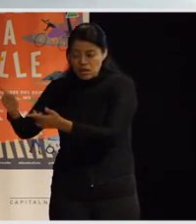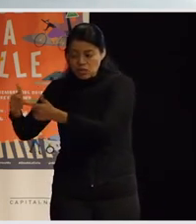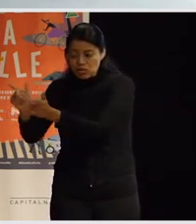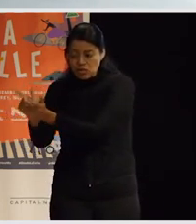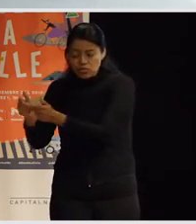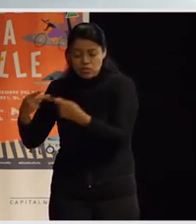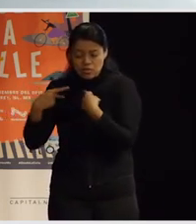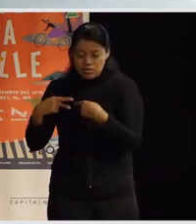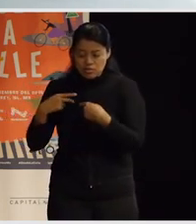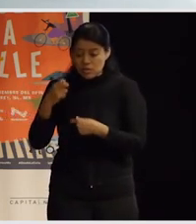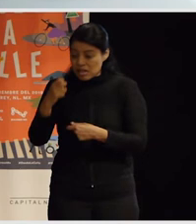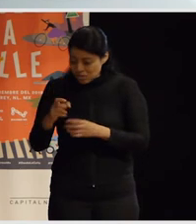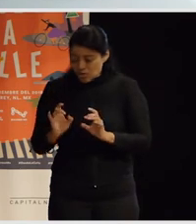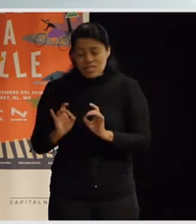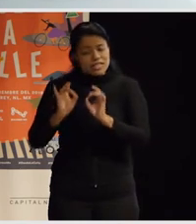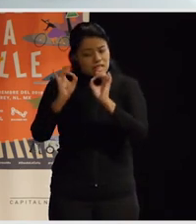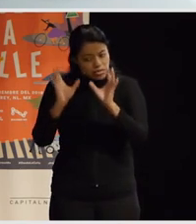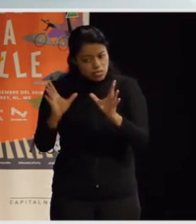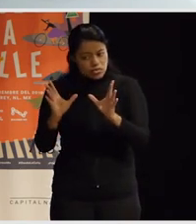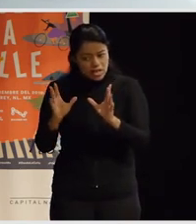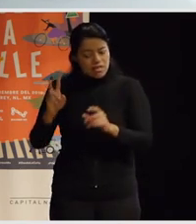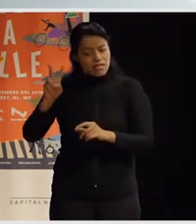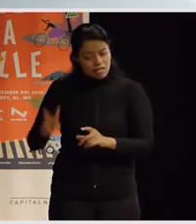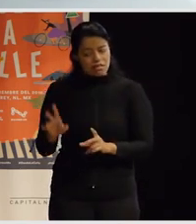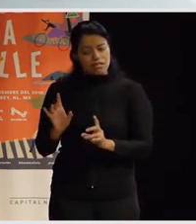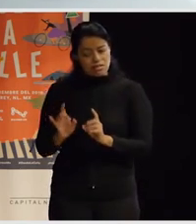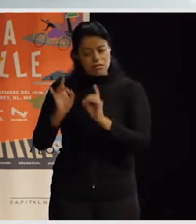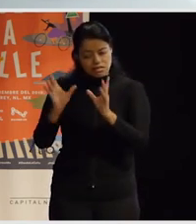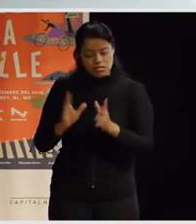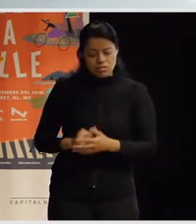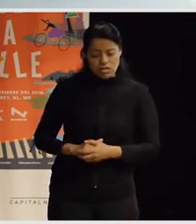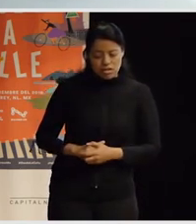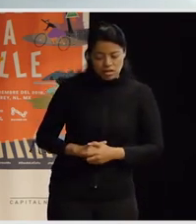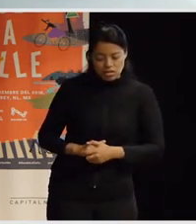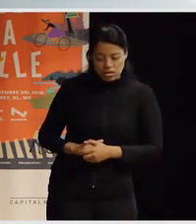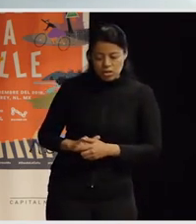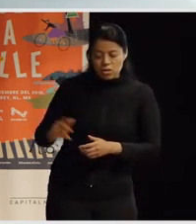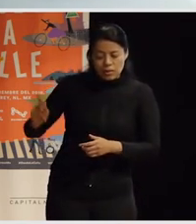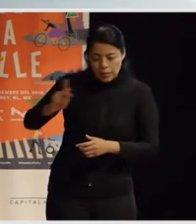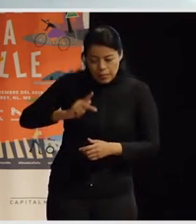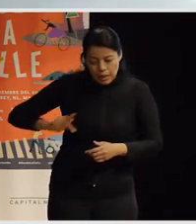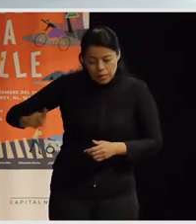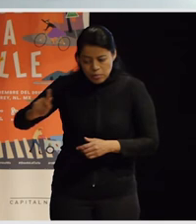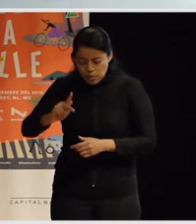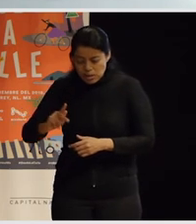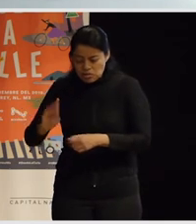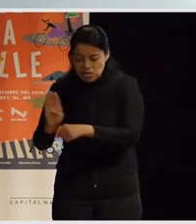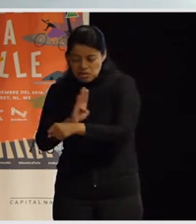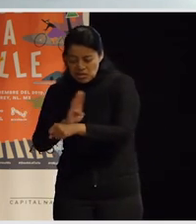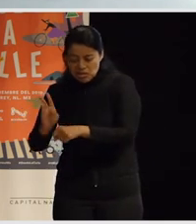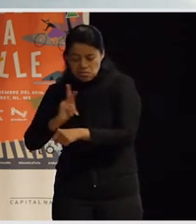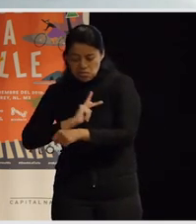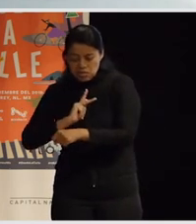esto es una cosa que está pasando o sea que es que en realidad lo que está pasando es que no solo hay población privilegiada que expulsa la población local